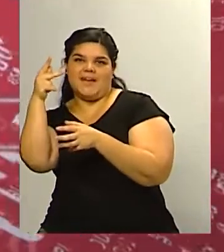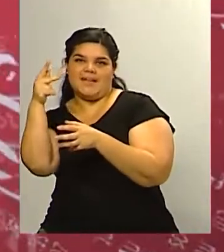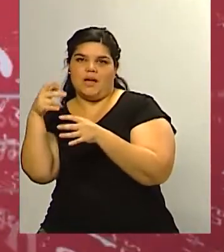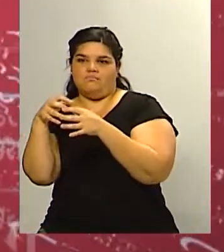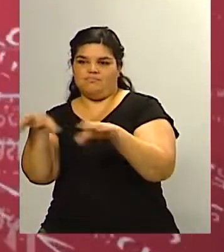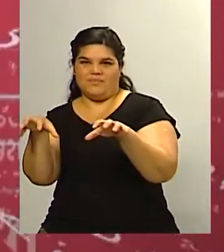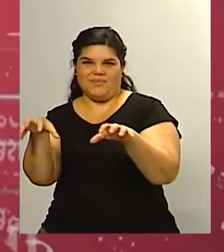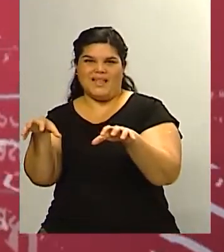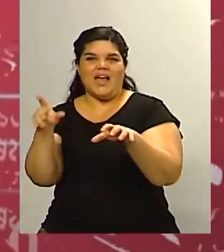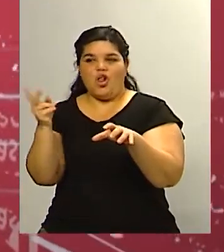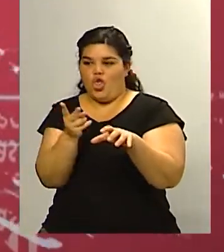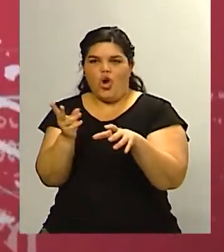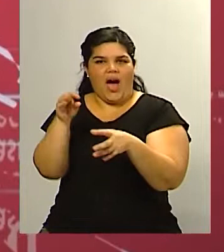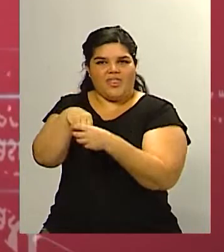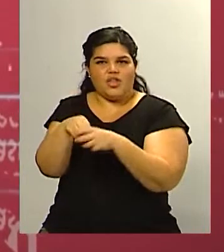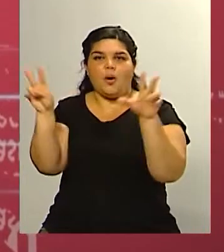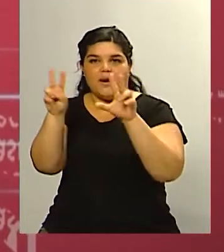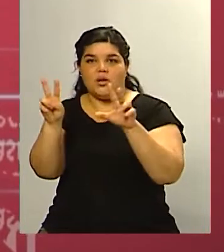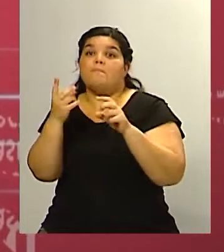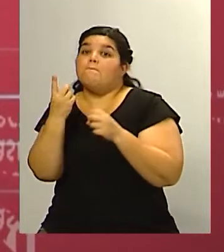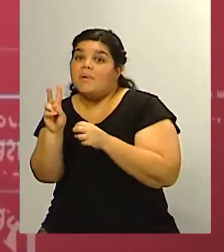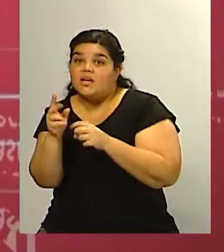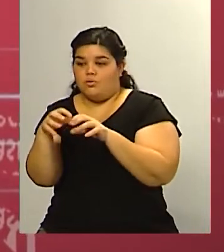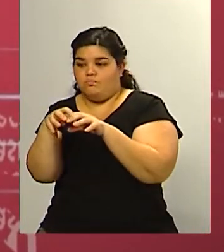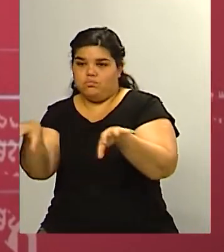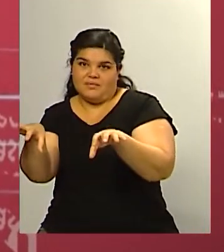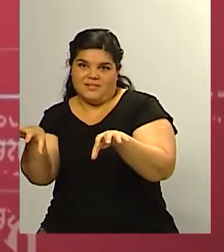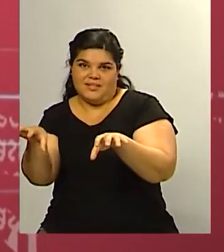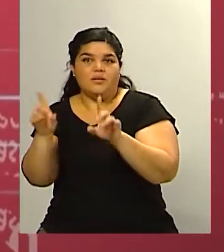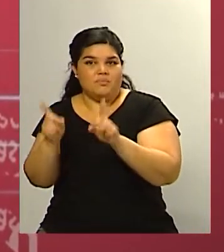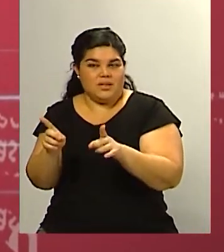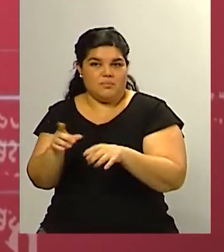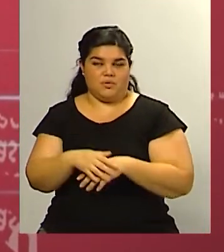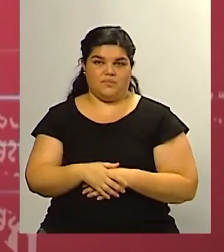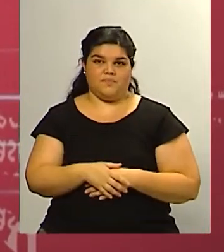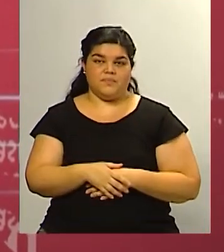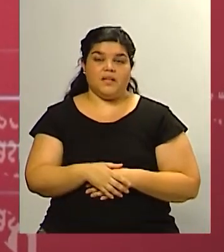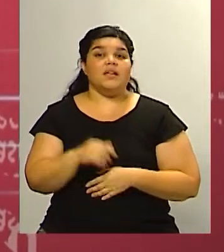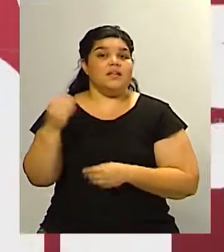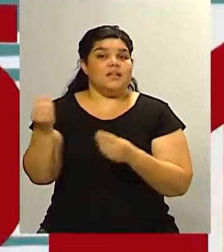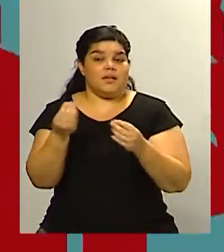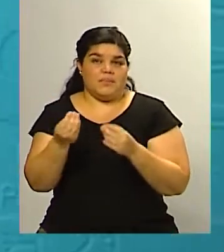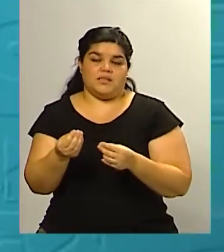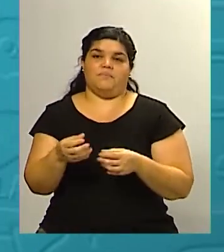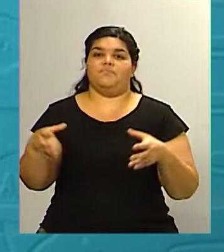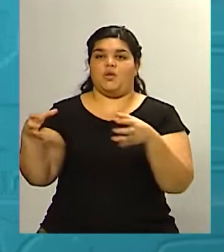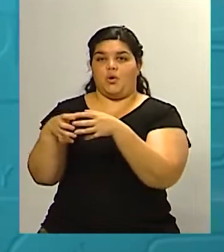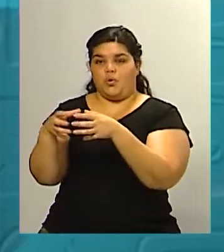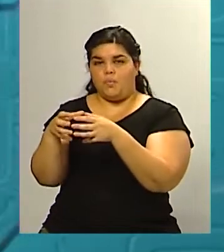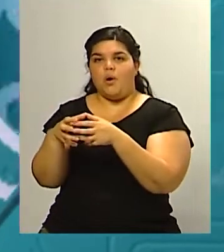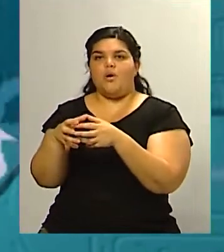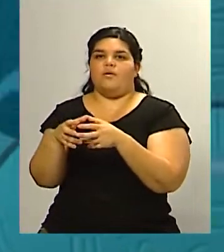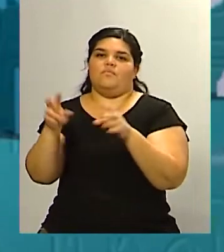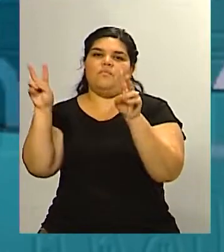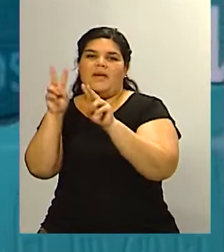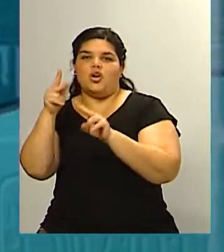queríamos ver si había alguna movilización diferente obviamente tiene más intención el peronismo kirchnerista y